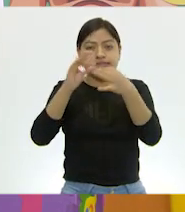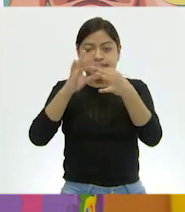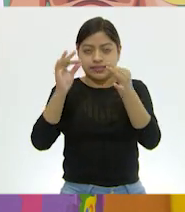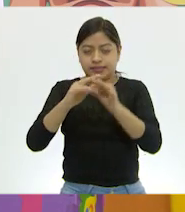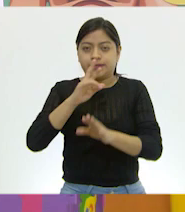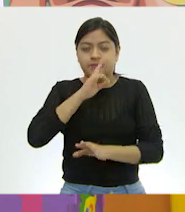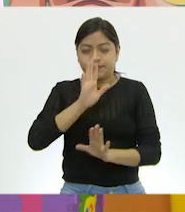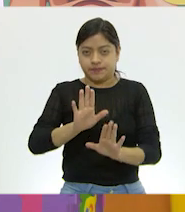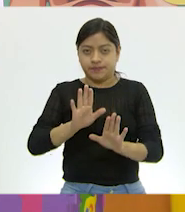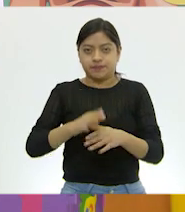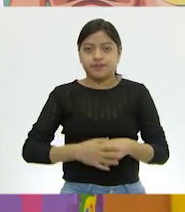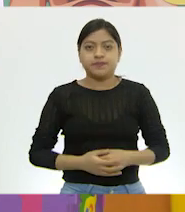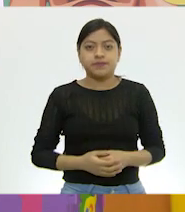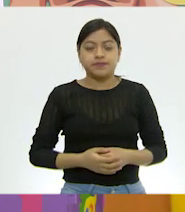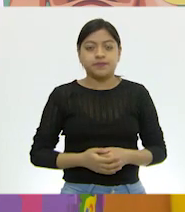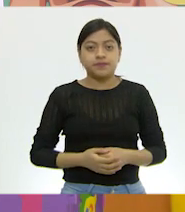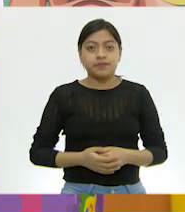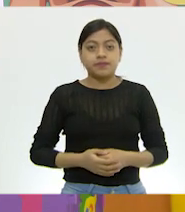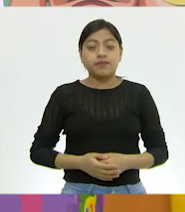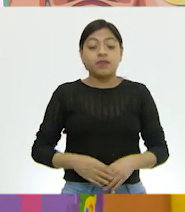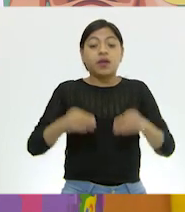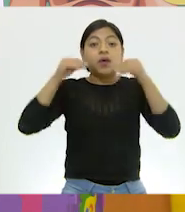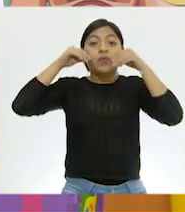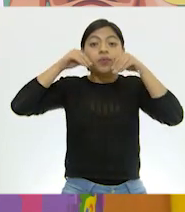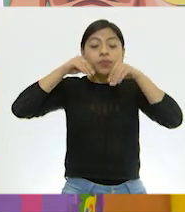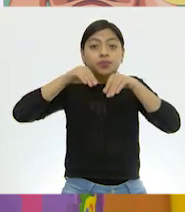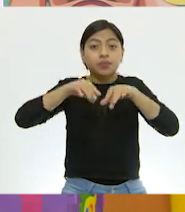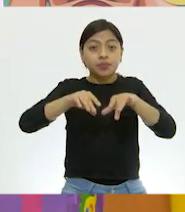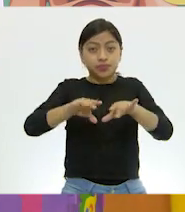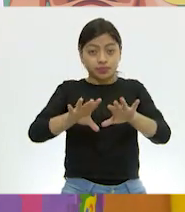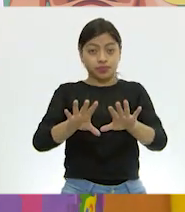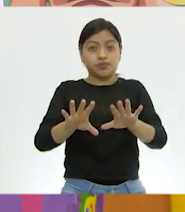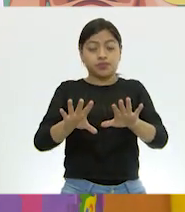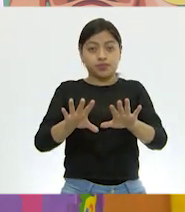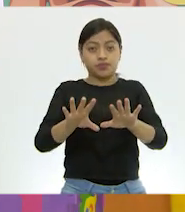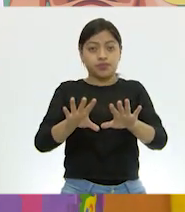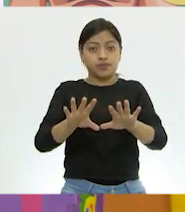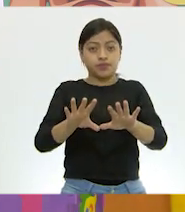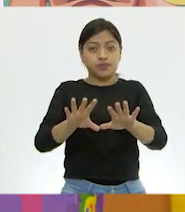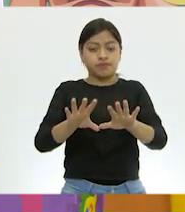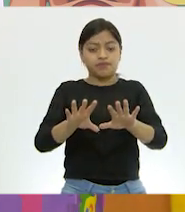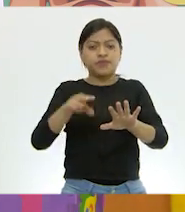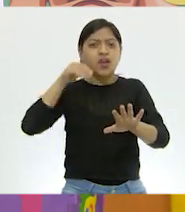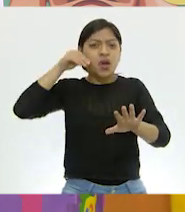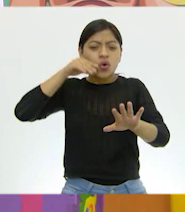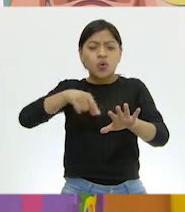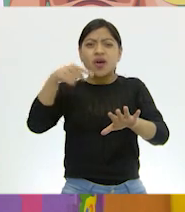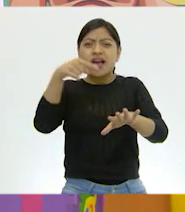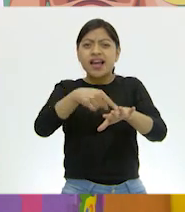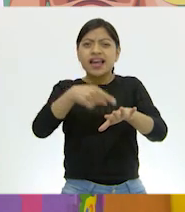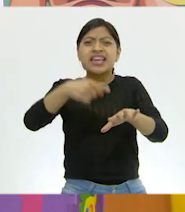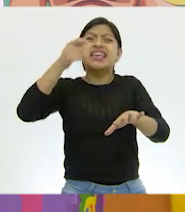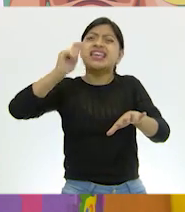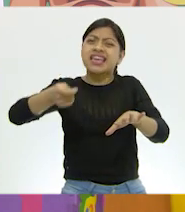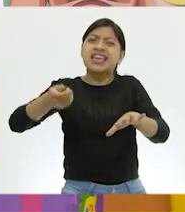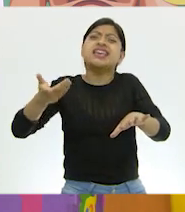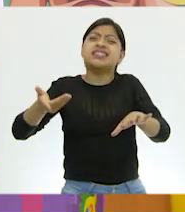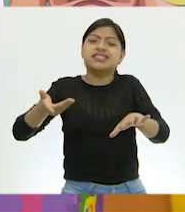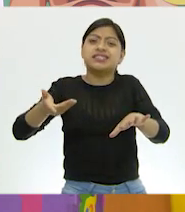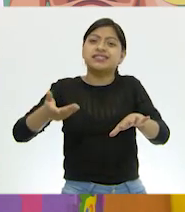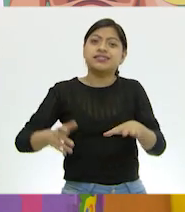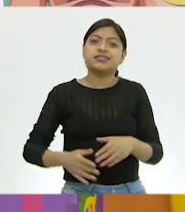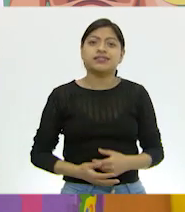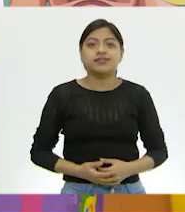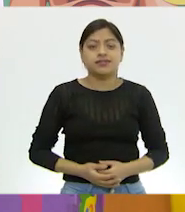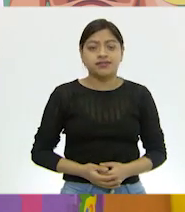Muy bien, sí. Y cuando exhalamos, ¿qué es lo que desechamos de nuestro cuerpo?